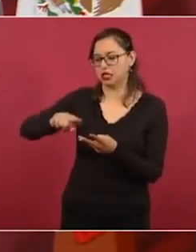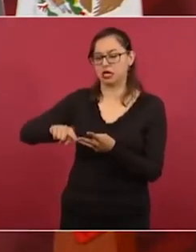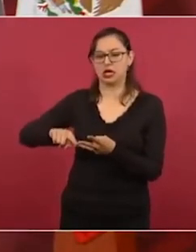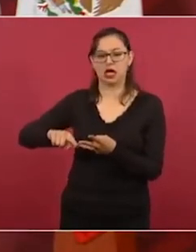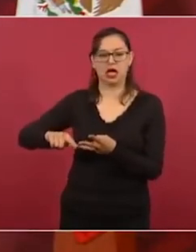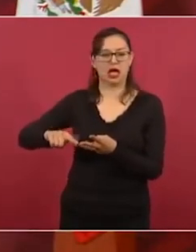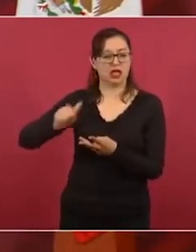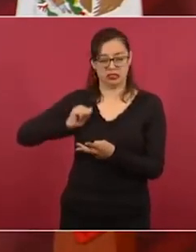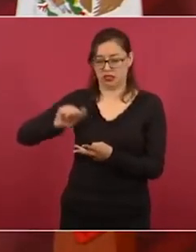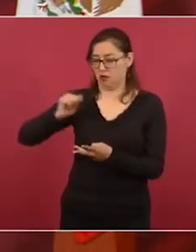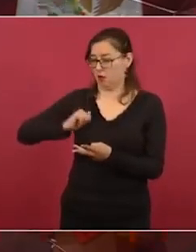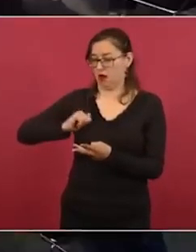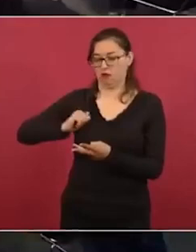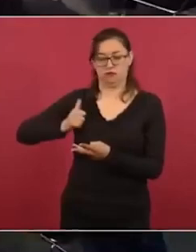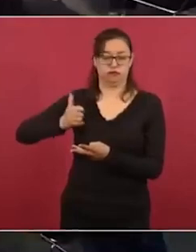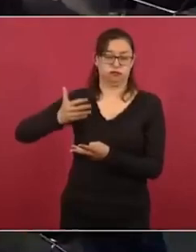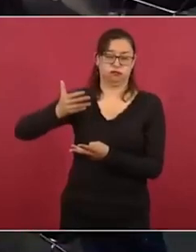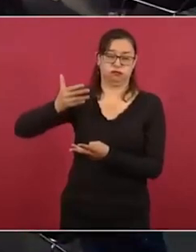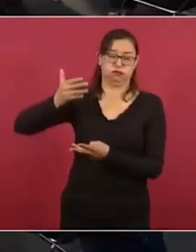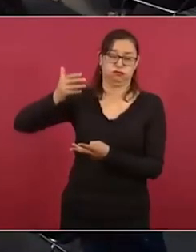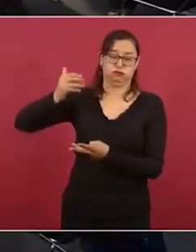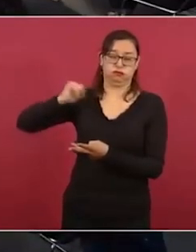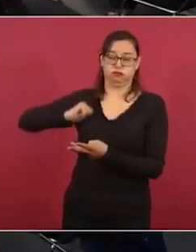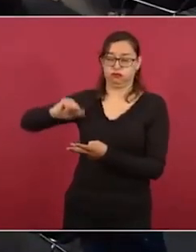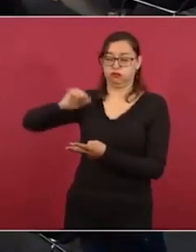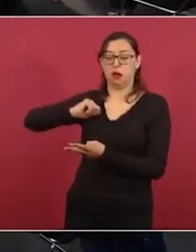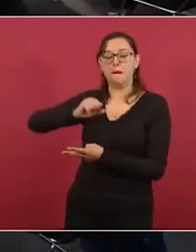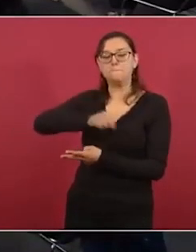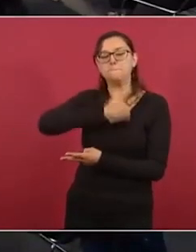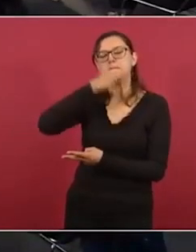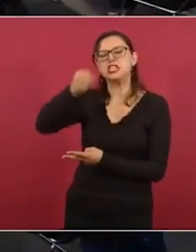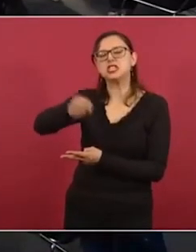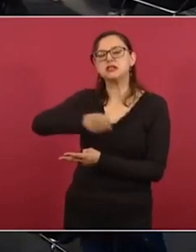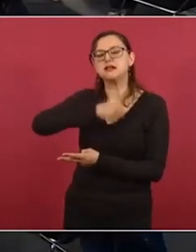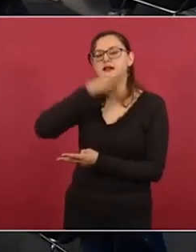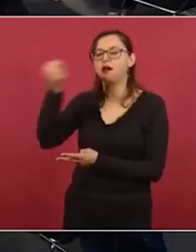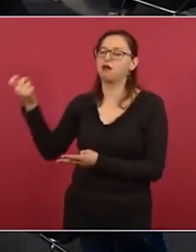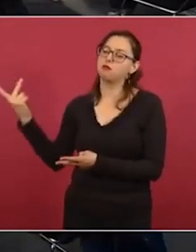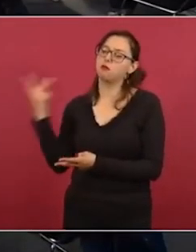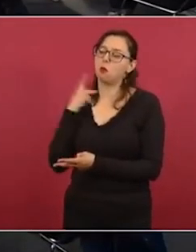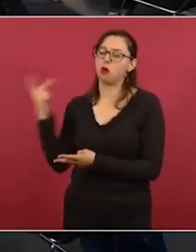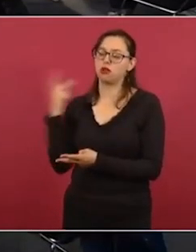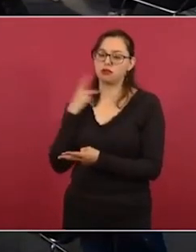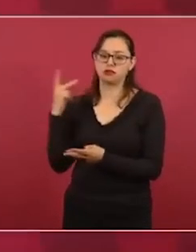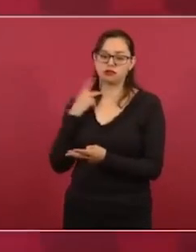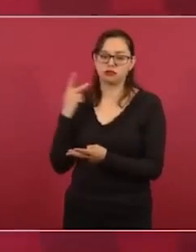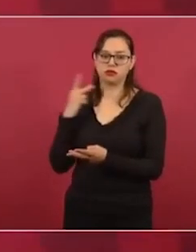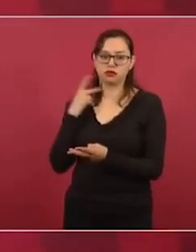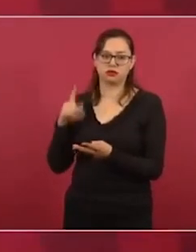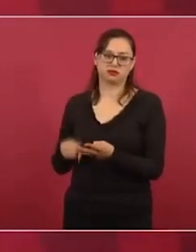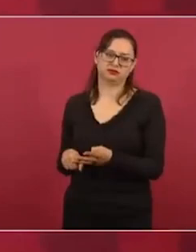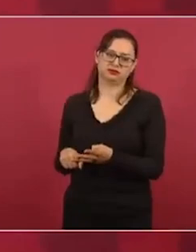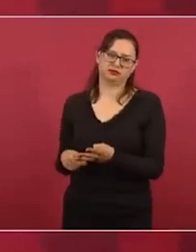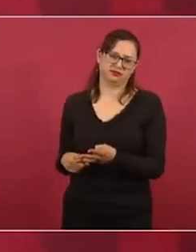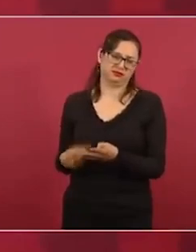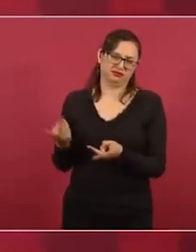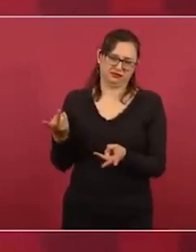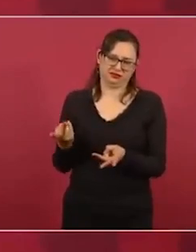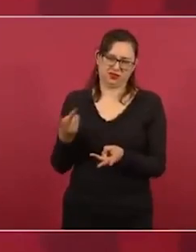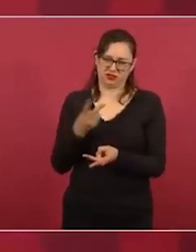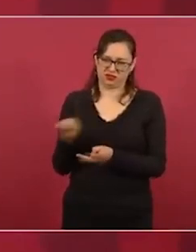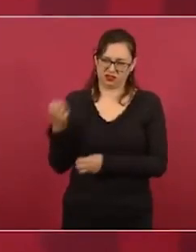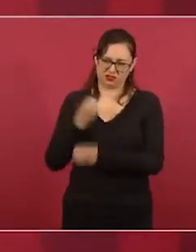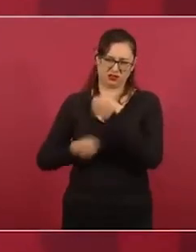antigua, vieja política de hace más de dos siglos.